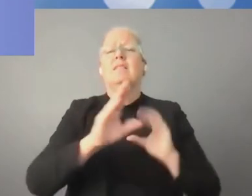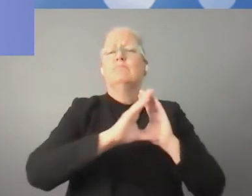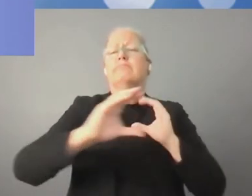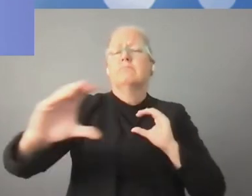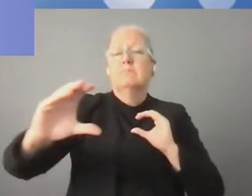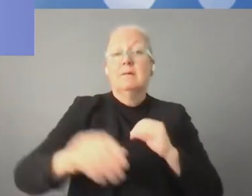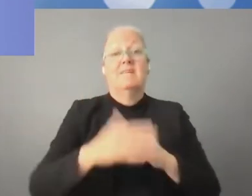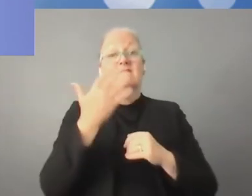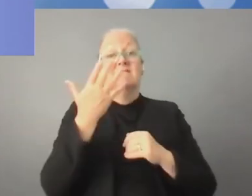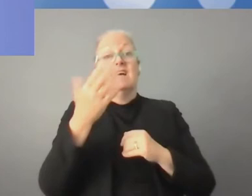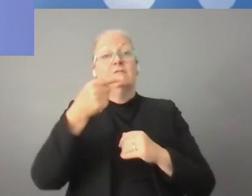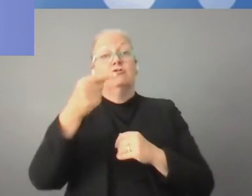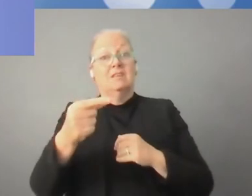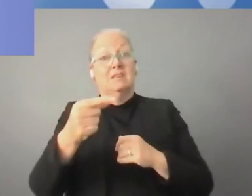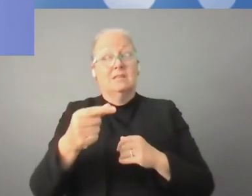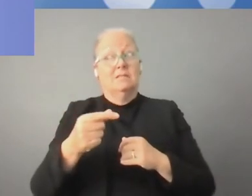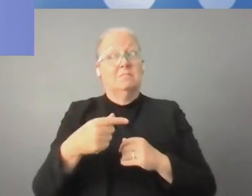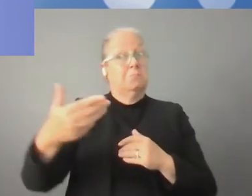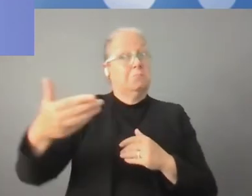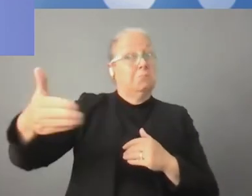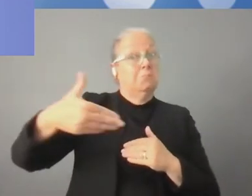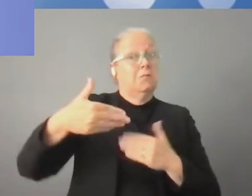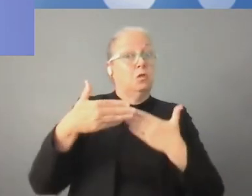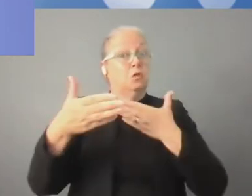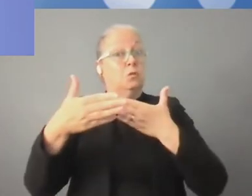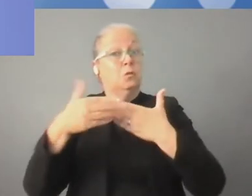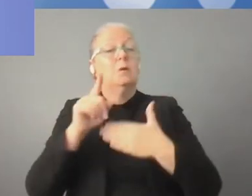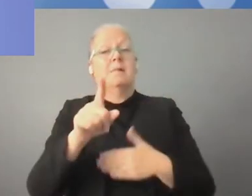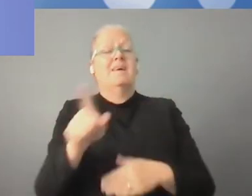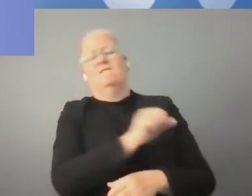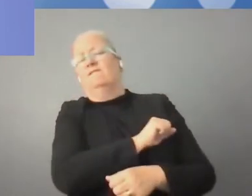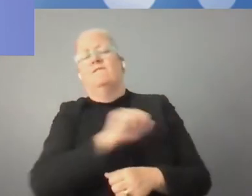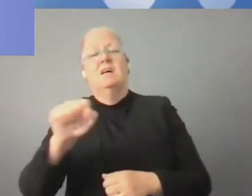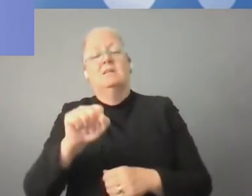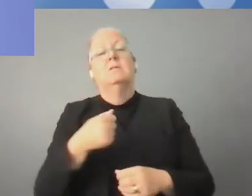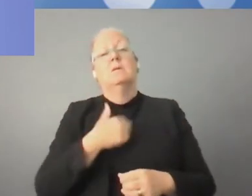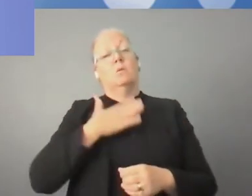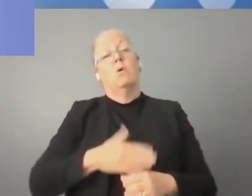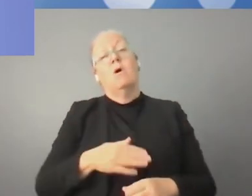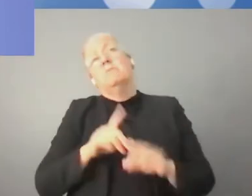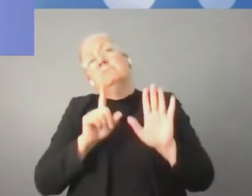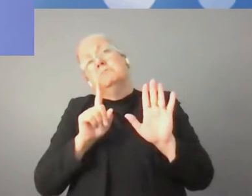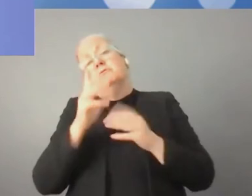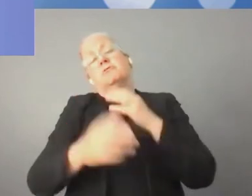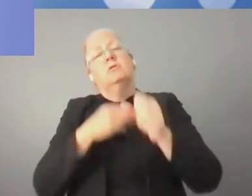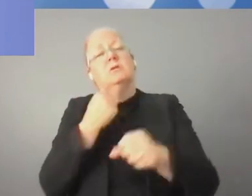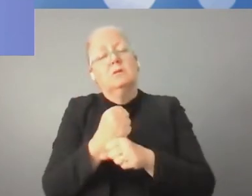La tecnología 5G es justamente implementada. Queremos que este proceso